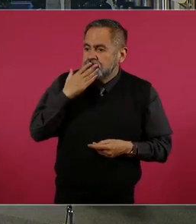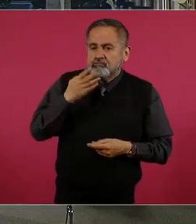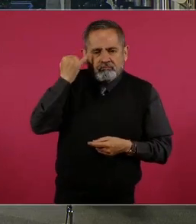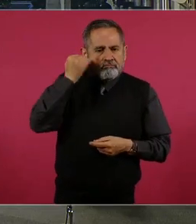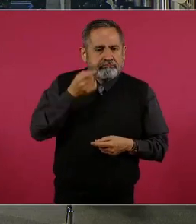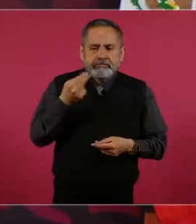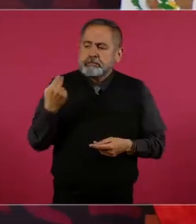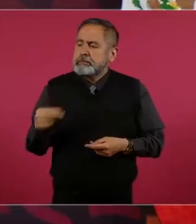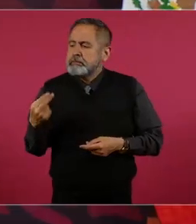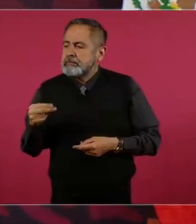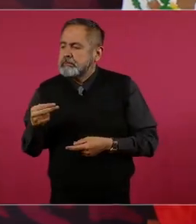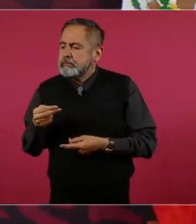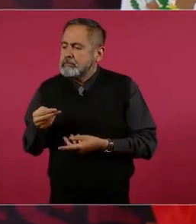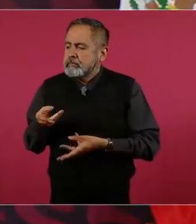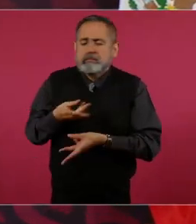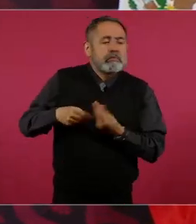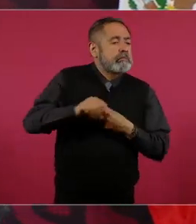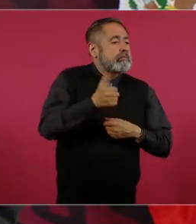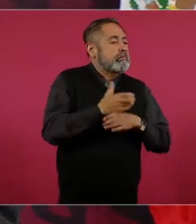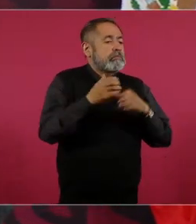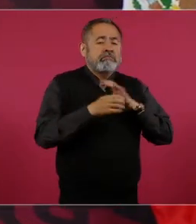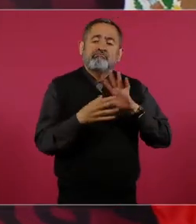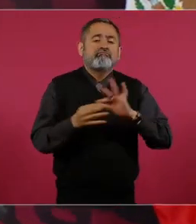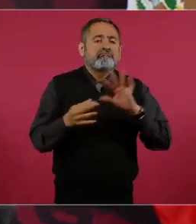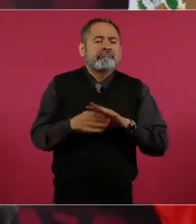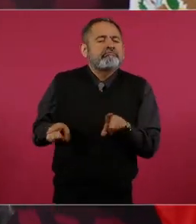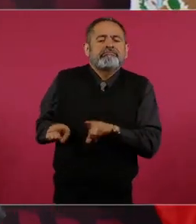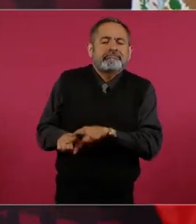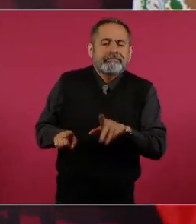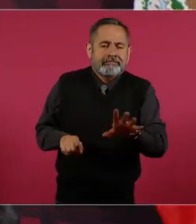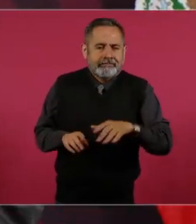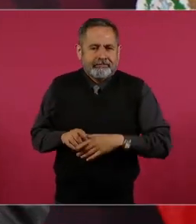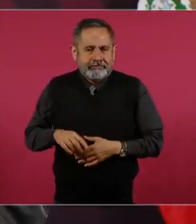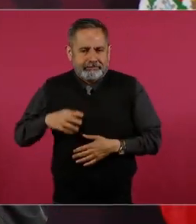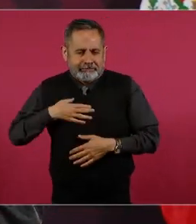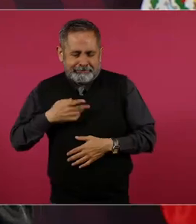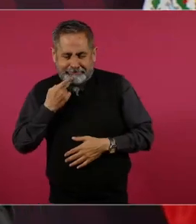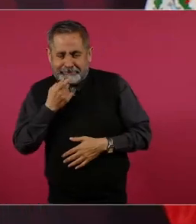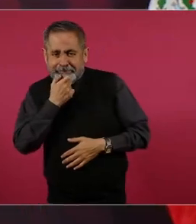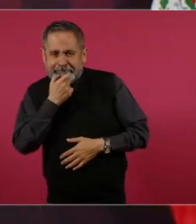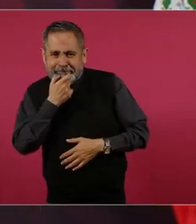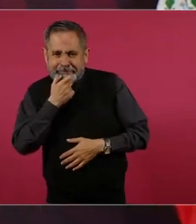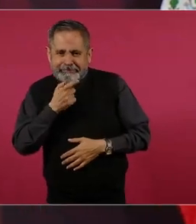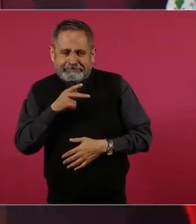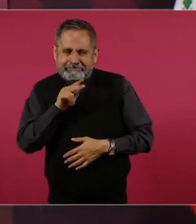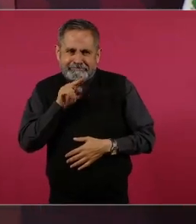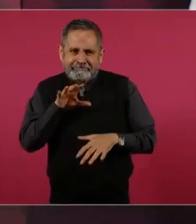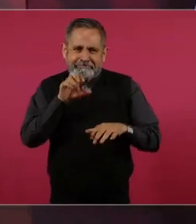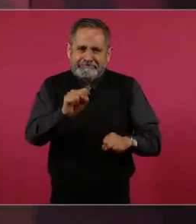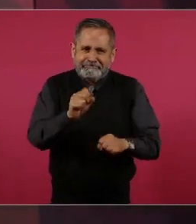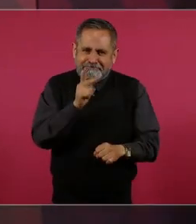Nada más que aunque ya va mejorando mi inglés, no alcanzo.